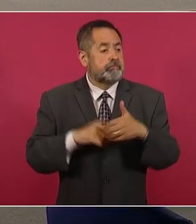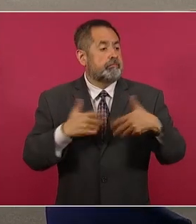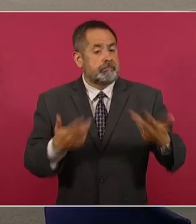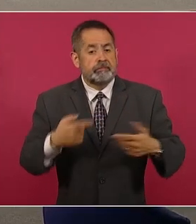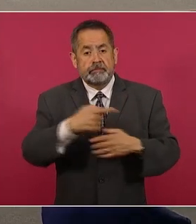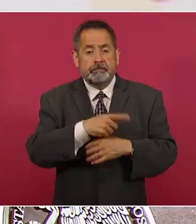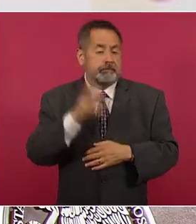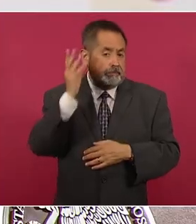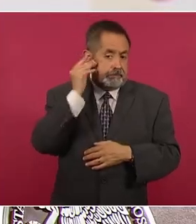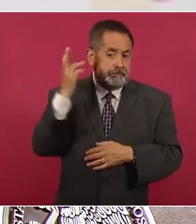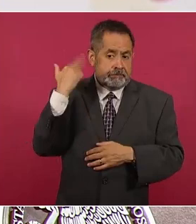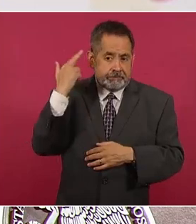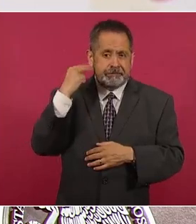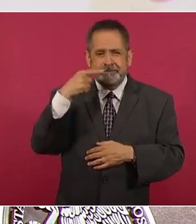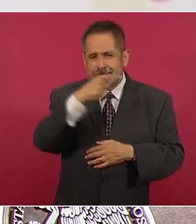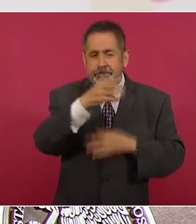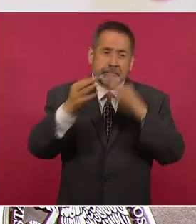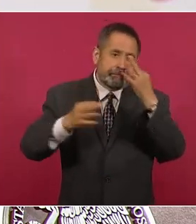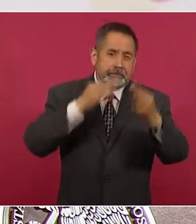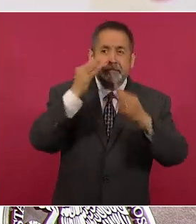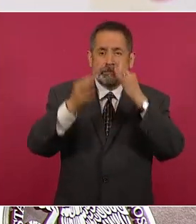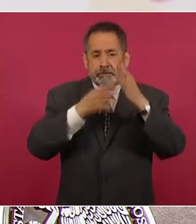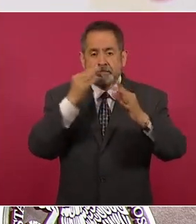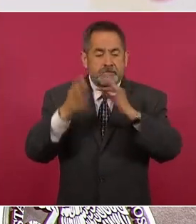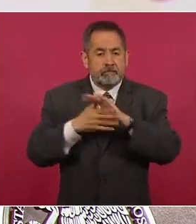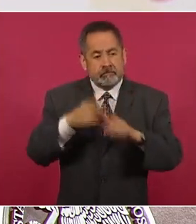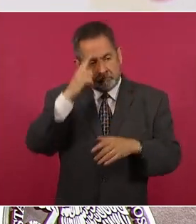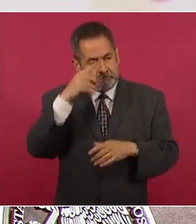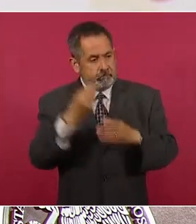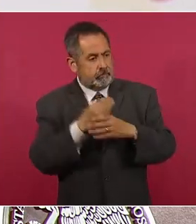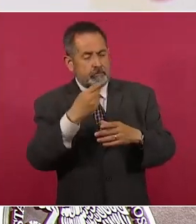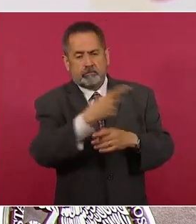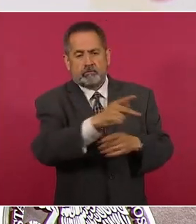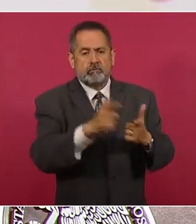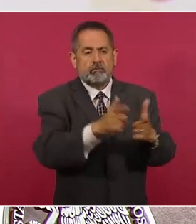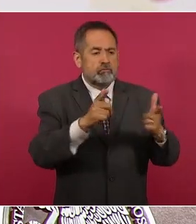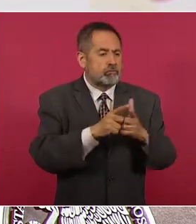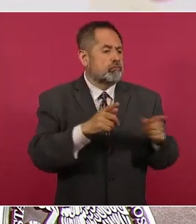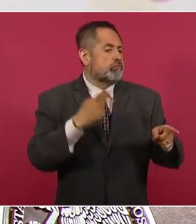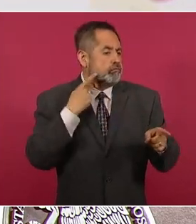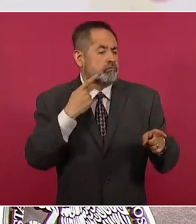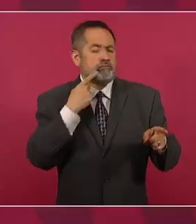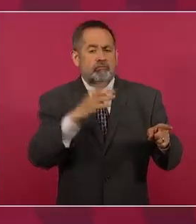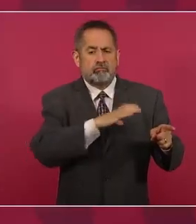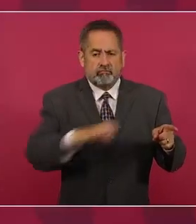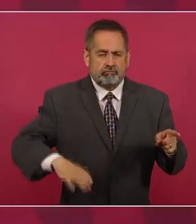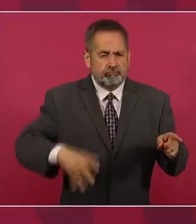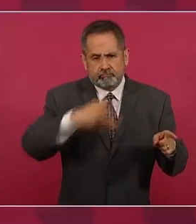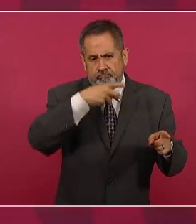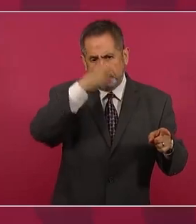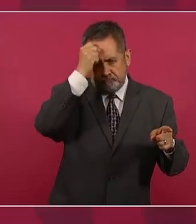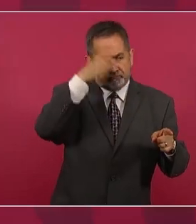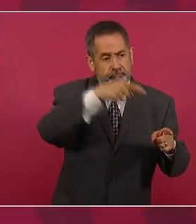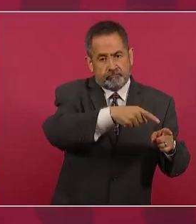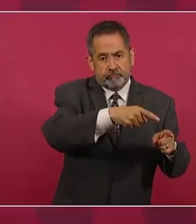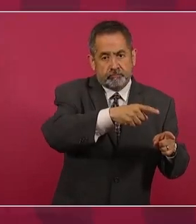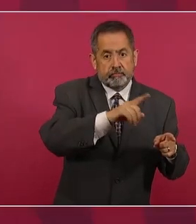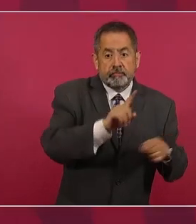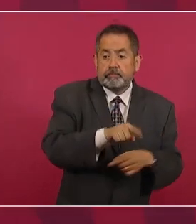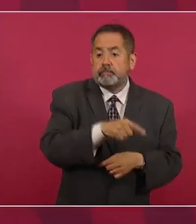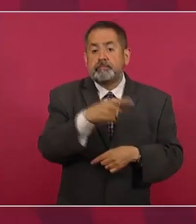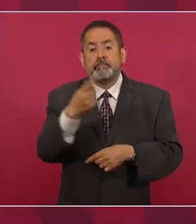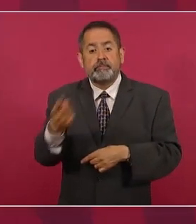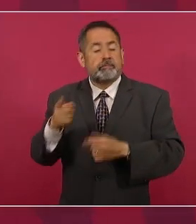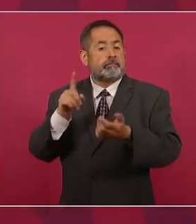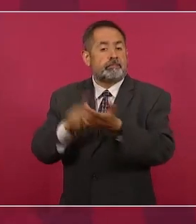televisión en el momento de las campañas lo dispongan los partidos, lo dispongan los candidatos y las autoridades electorales no